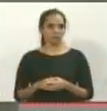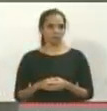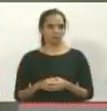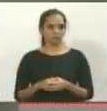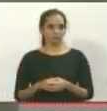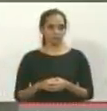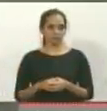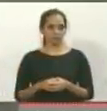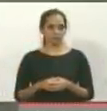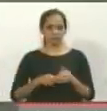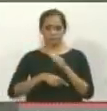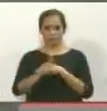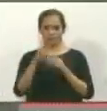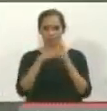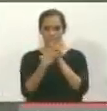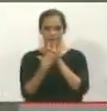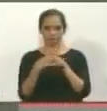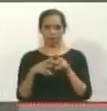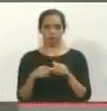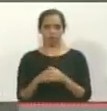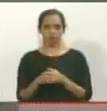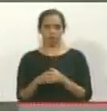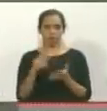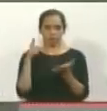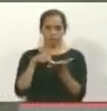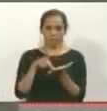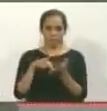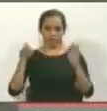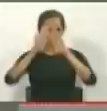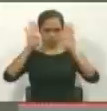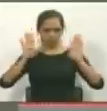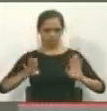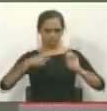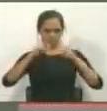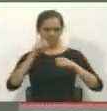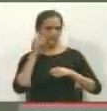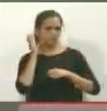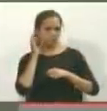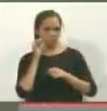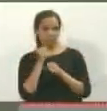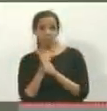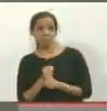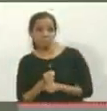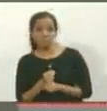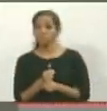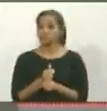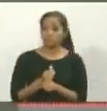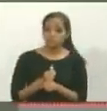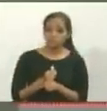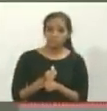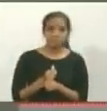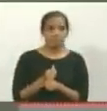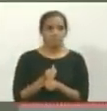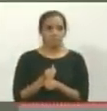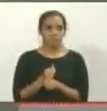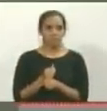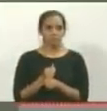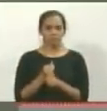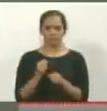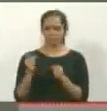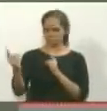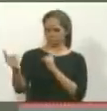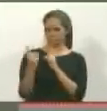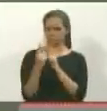a La Gallera. Me paré en un kiosco azul a esperar a Chicho. De repente se me dijo un señor,